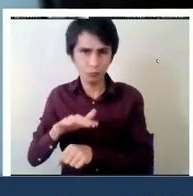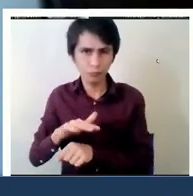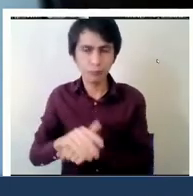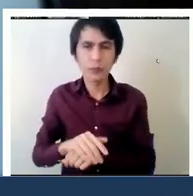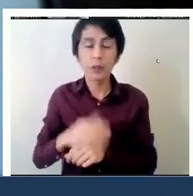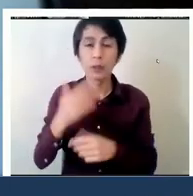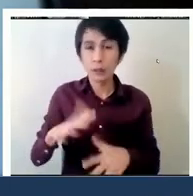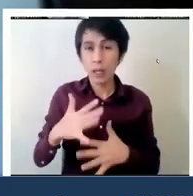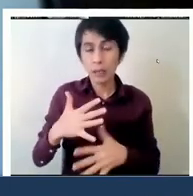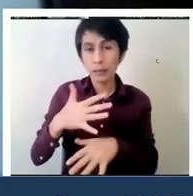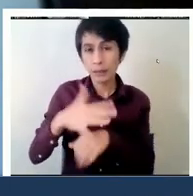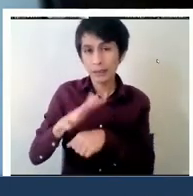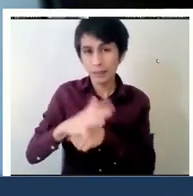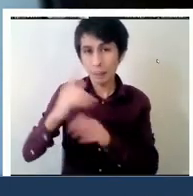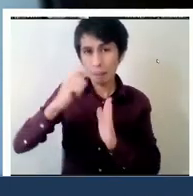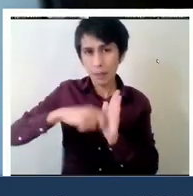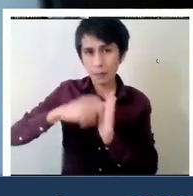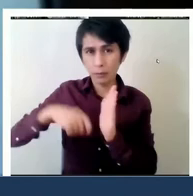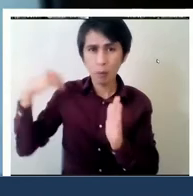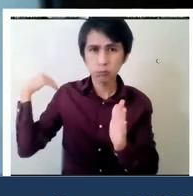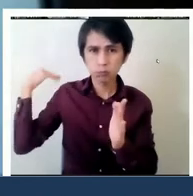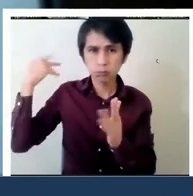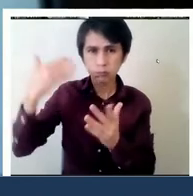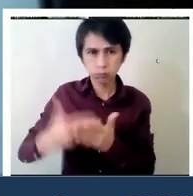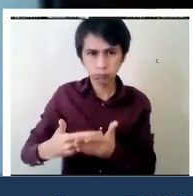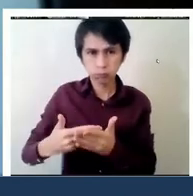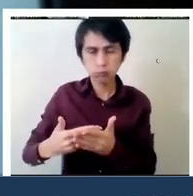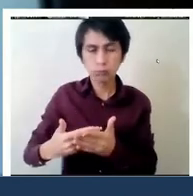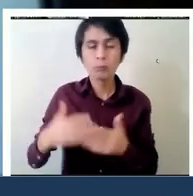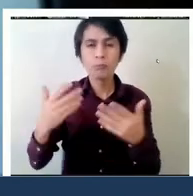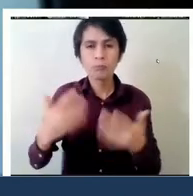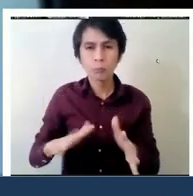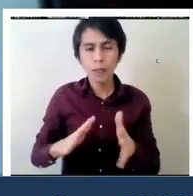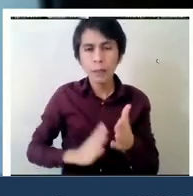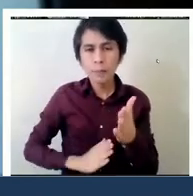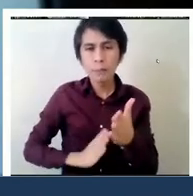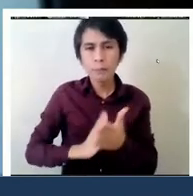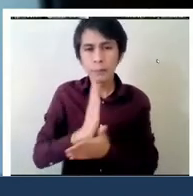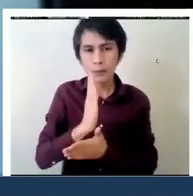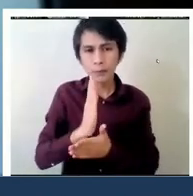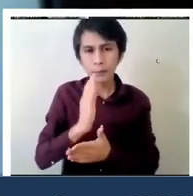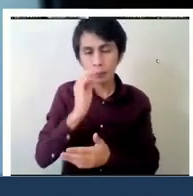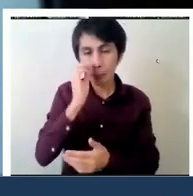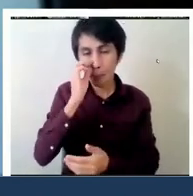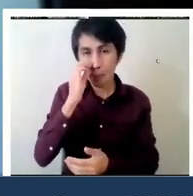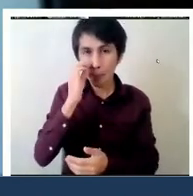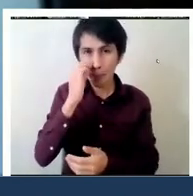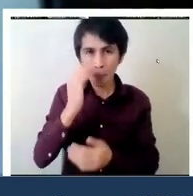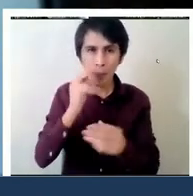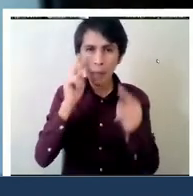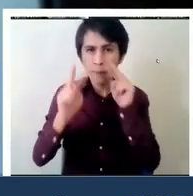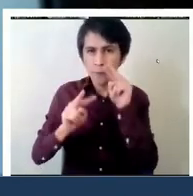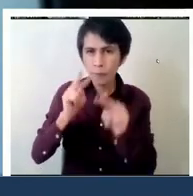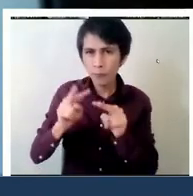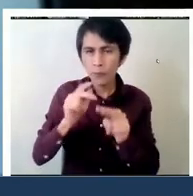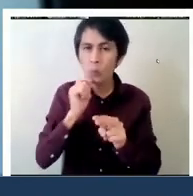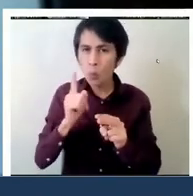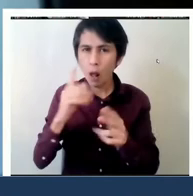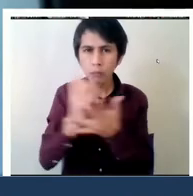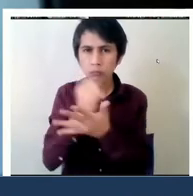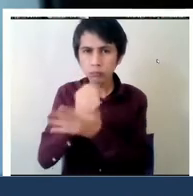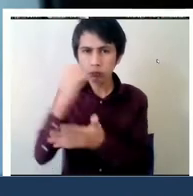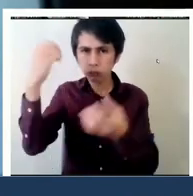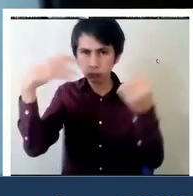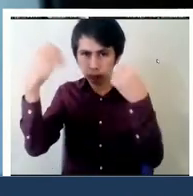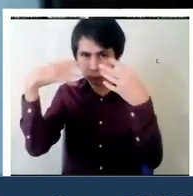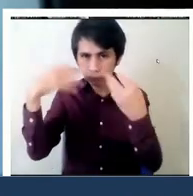15 meses desde que se inició todo esto, hemos comenzado a vislumbrar ciertos aprendizajes a partir de